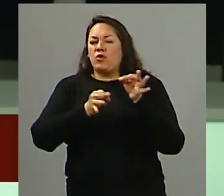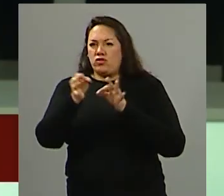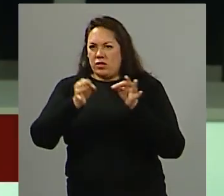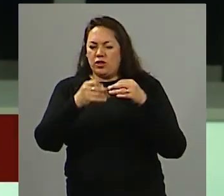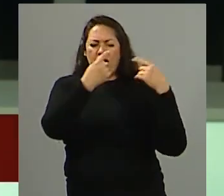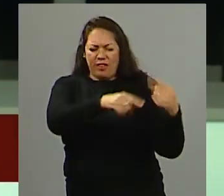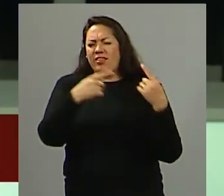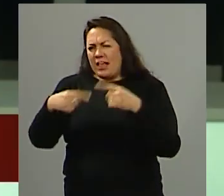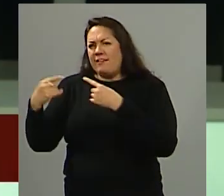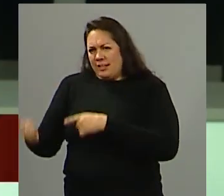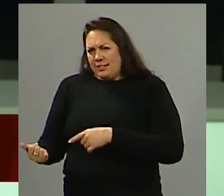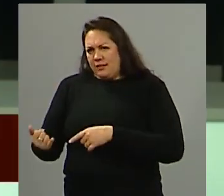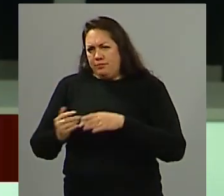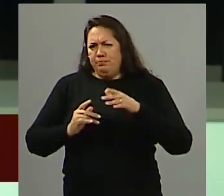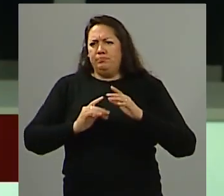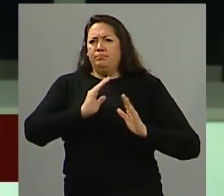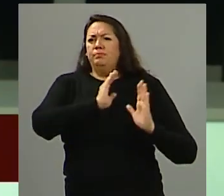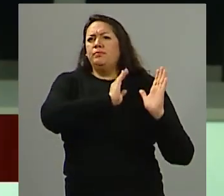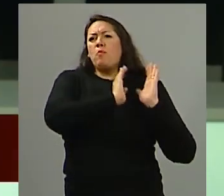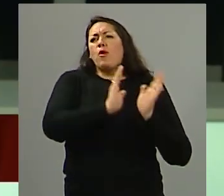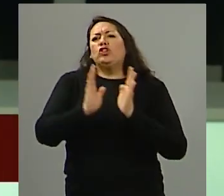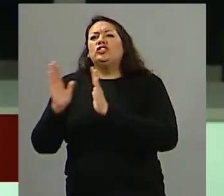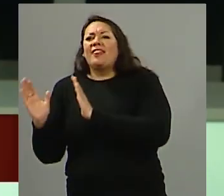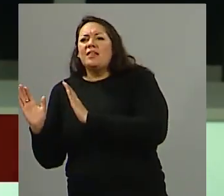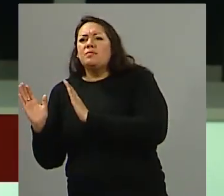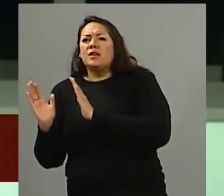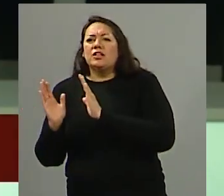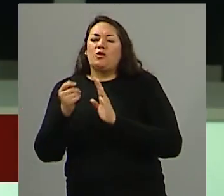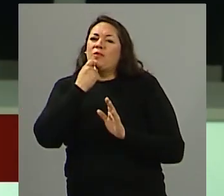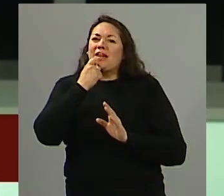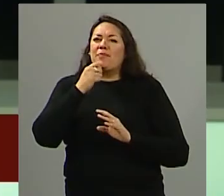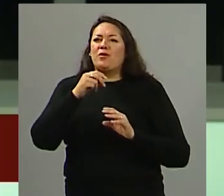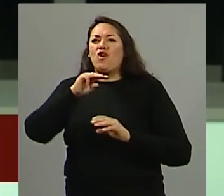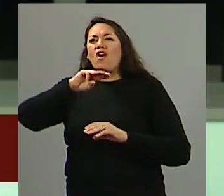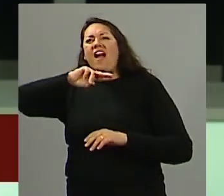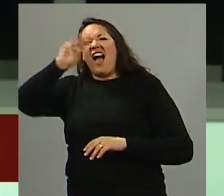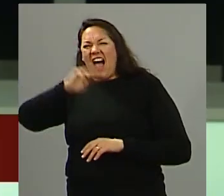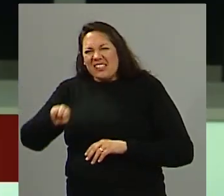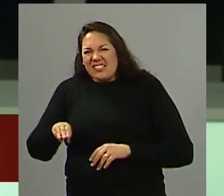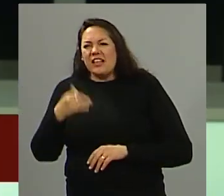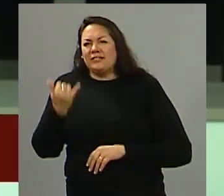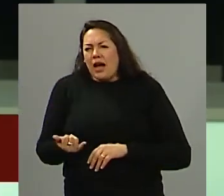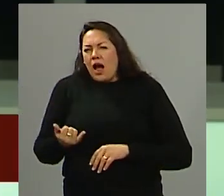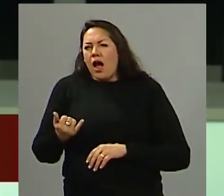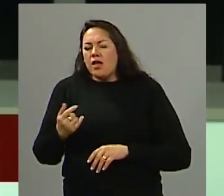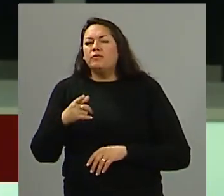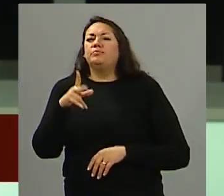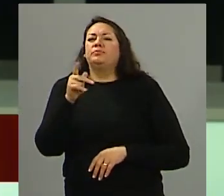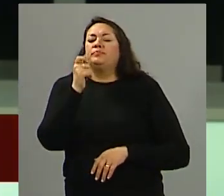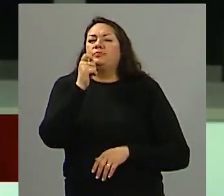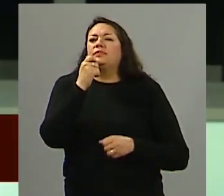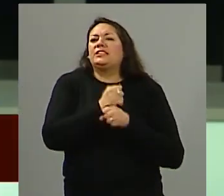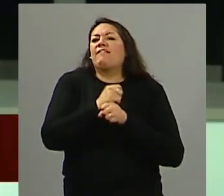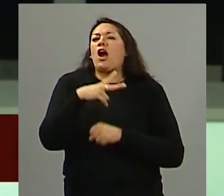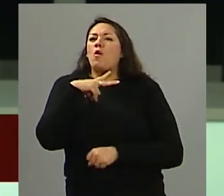diferencia entre cómo se hacía el procedimiento el que uno hace en ANSES cotidianamente cuando son empleados privados y